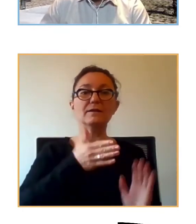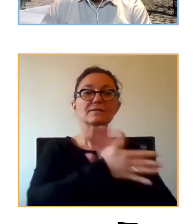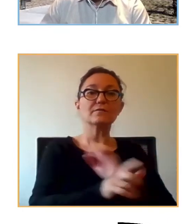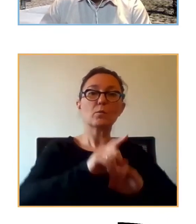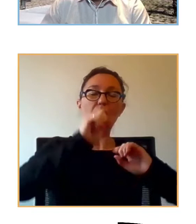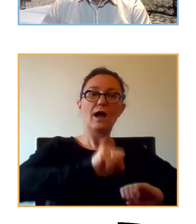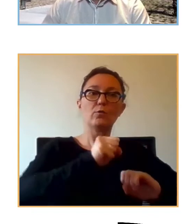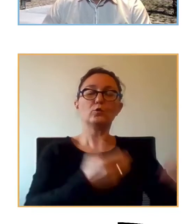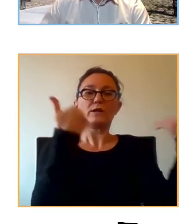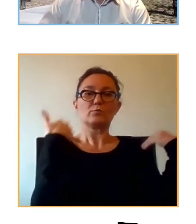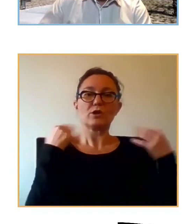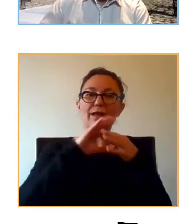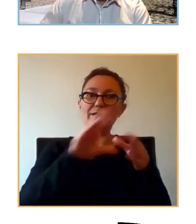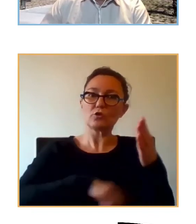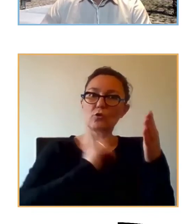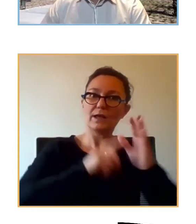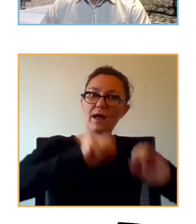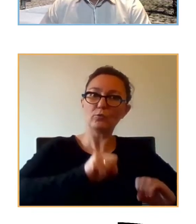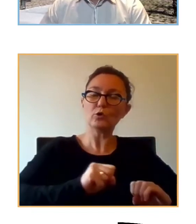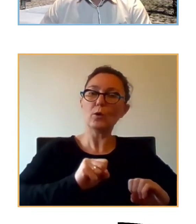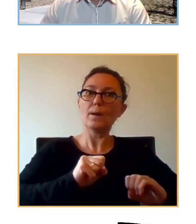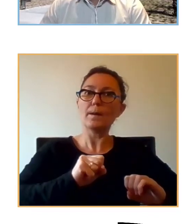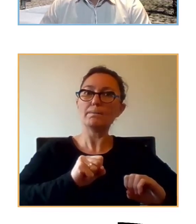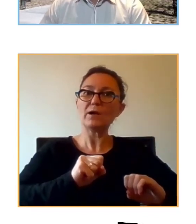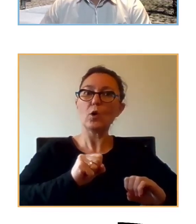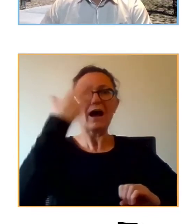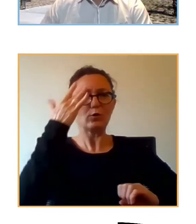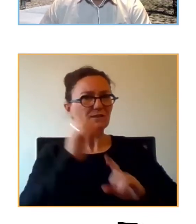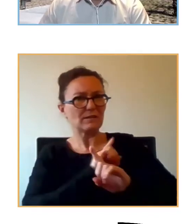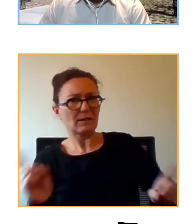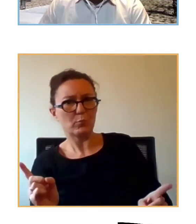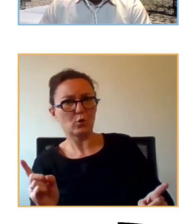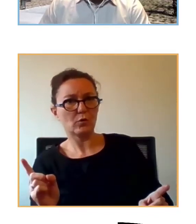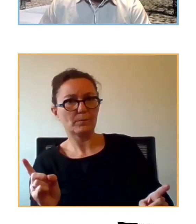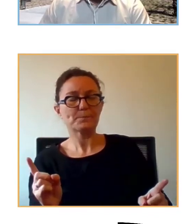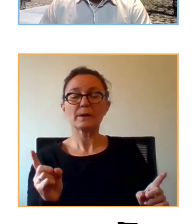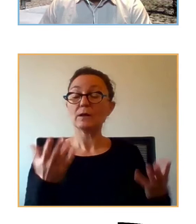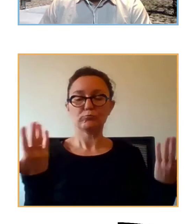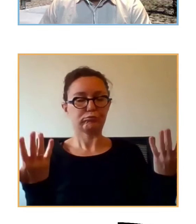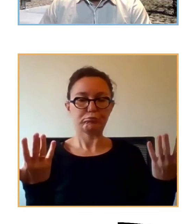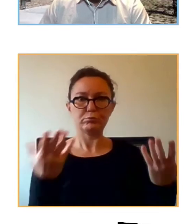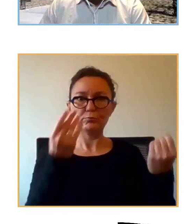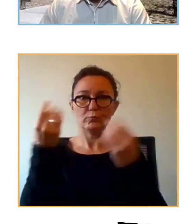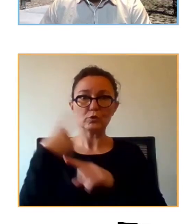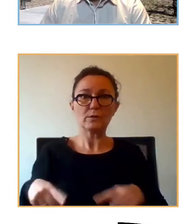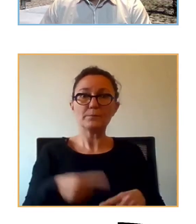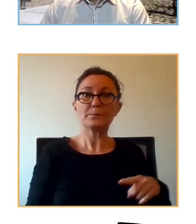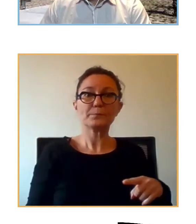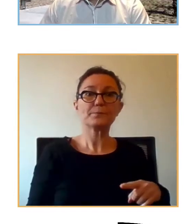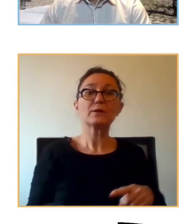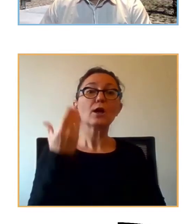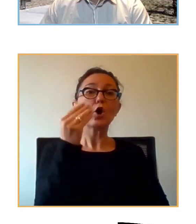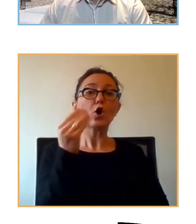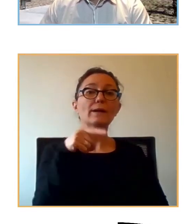responsabilidades de un adulto pero tampoco es un adolescente en fin hay muchísimas cosas ¿qué papel están jugando los jóvenes y las jóvenes en esta